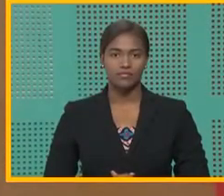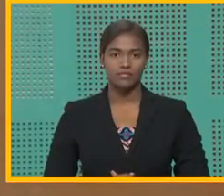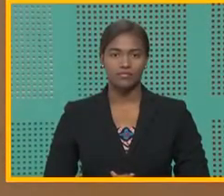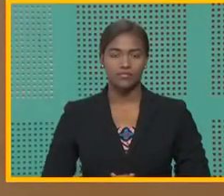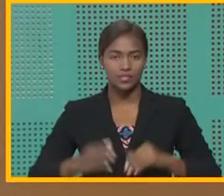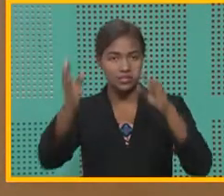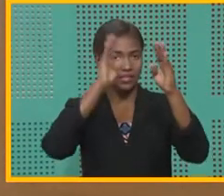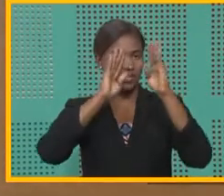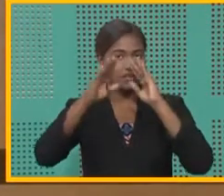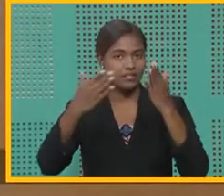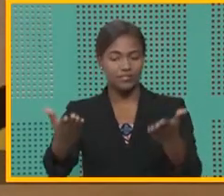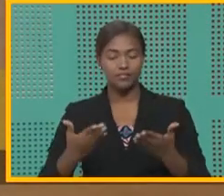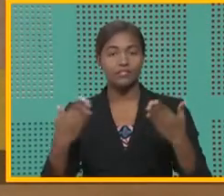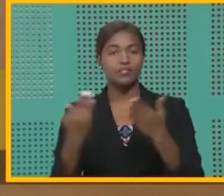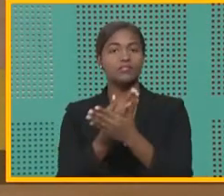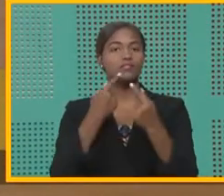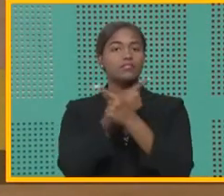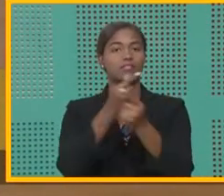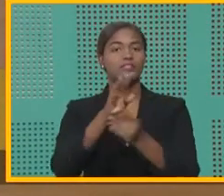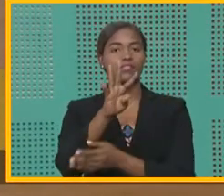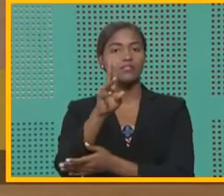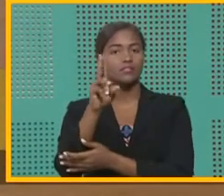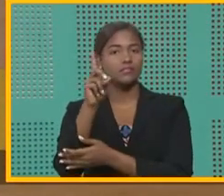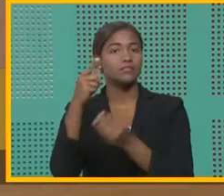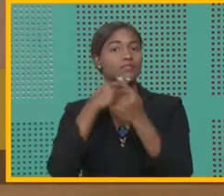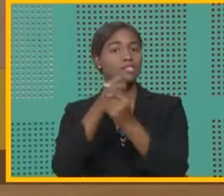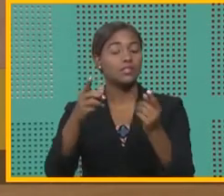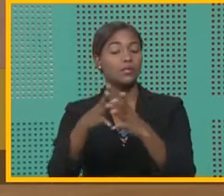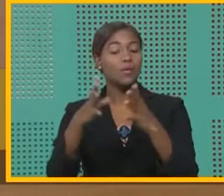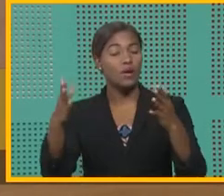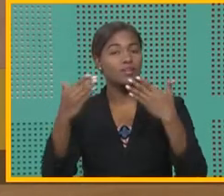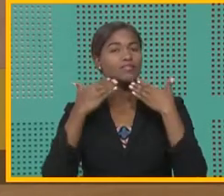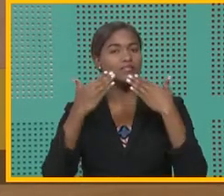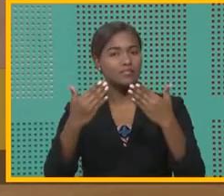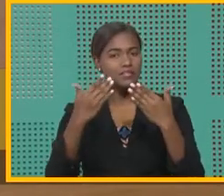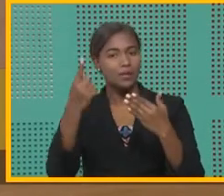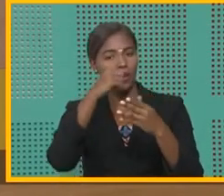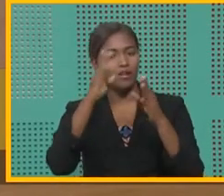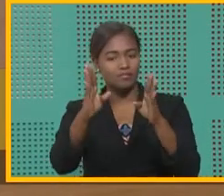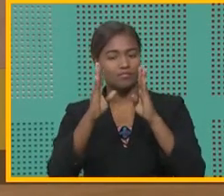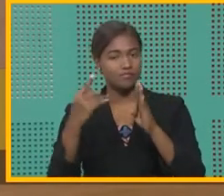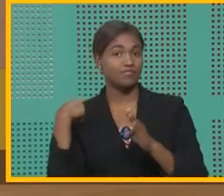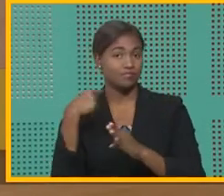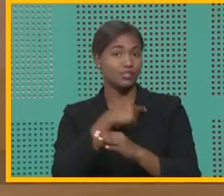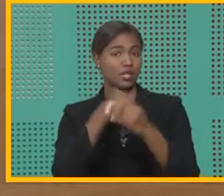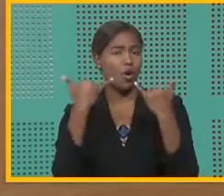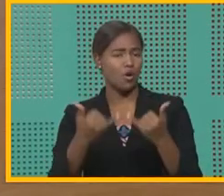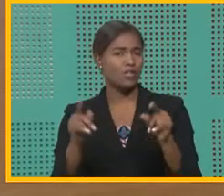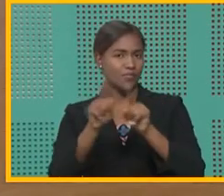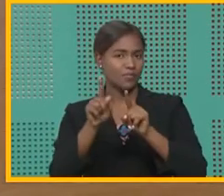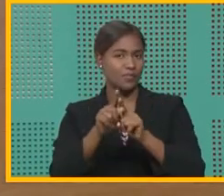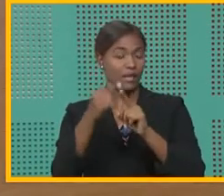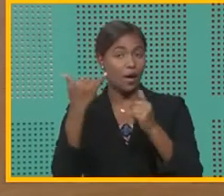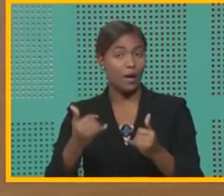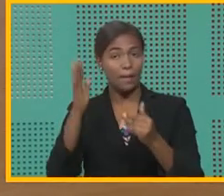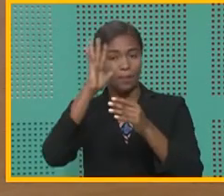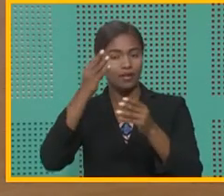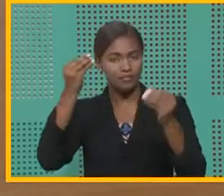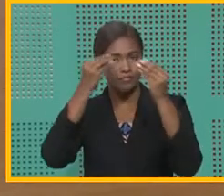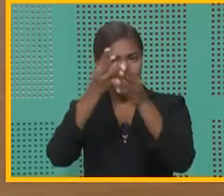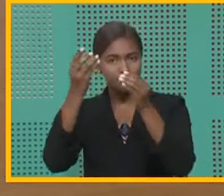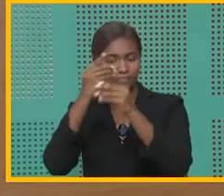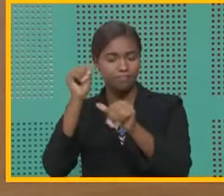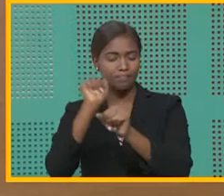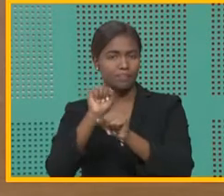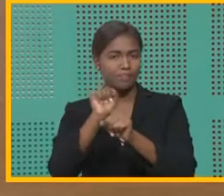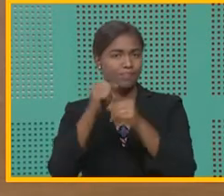Saludos amigos, bienvenidos a esta emisión de 4R de Noticias, muchísimas gracias por acompañarnos también hoy de inmediato, las principales